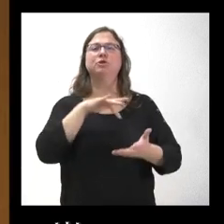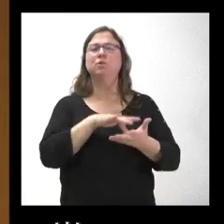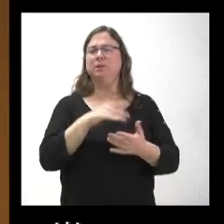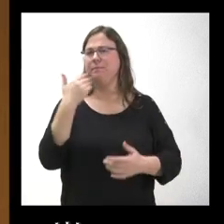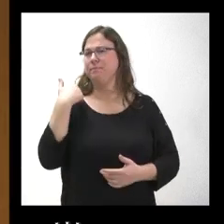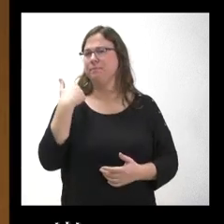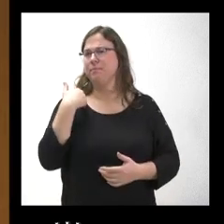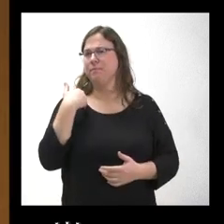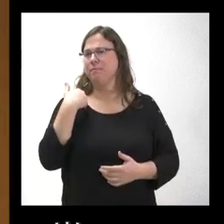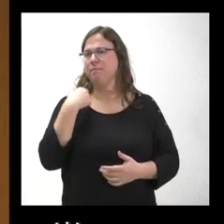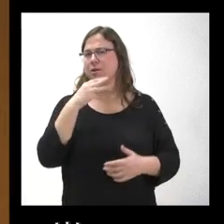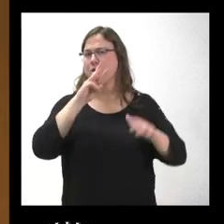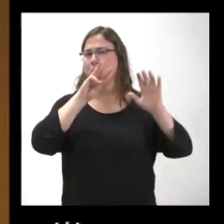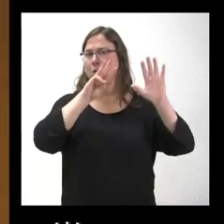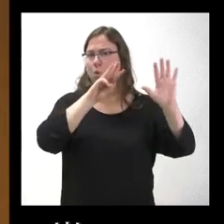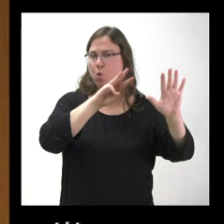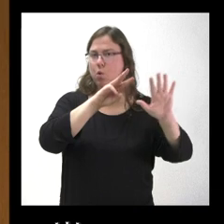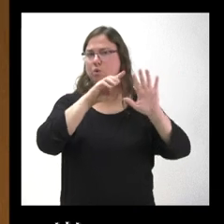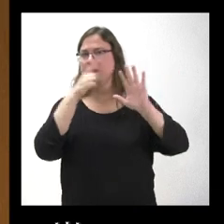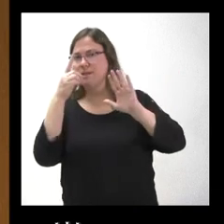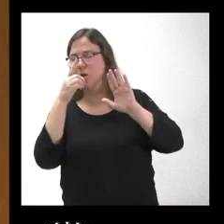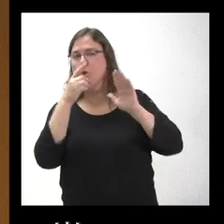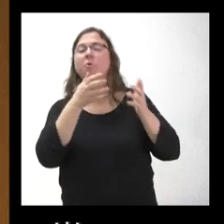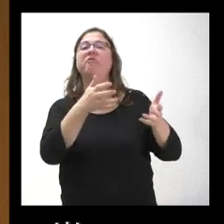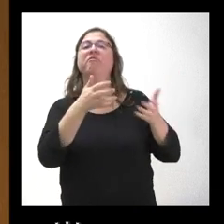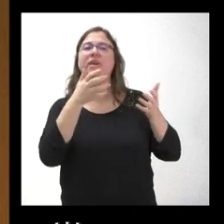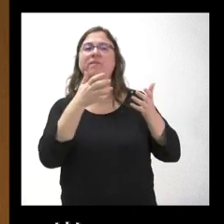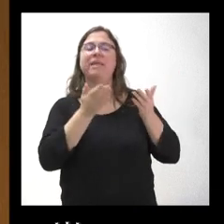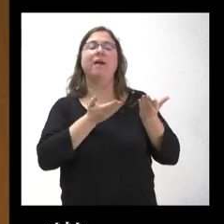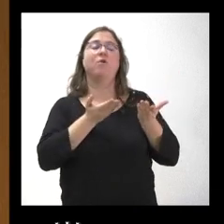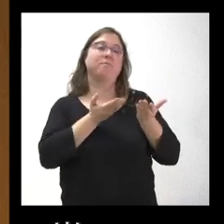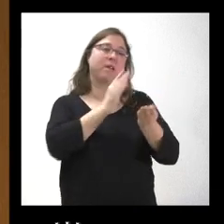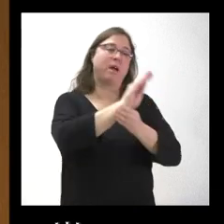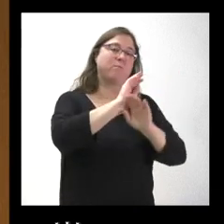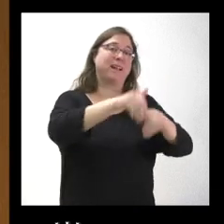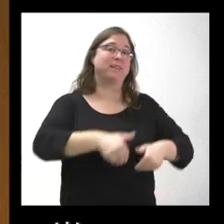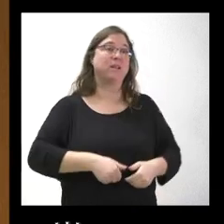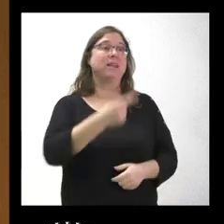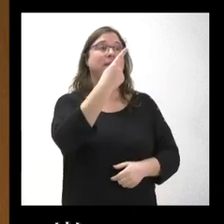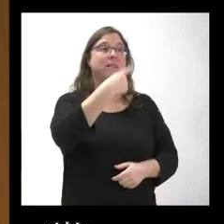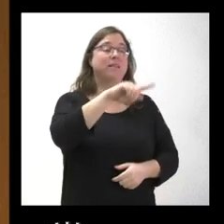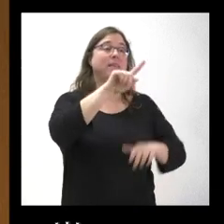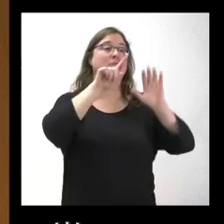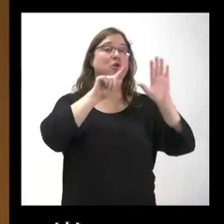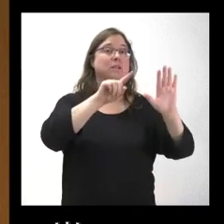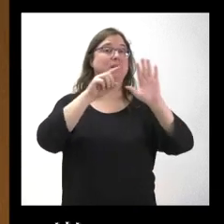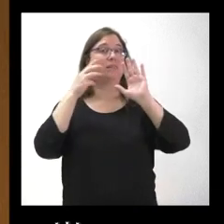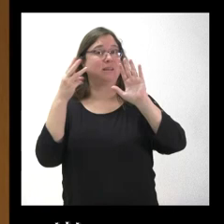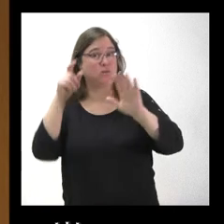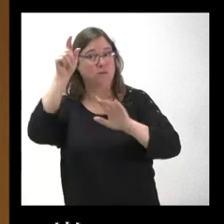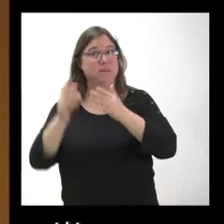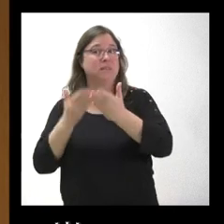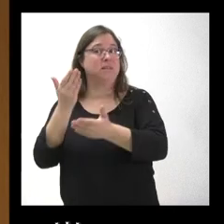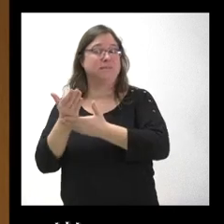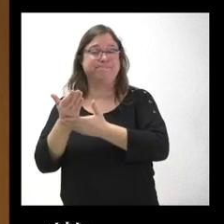Hubo 81 beneficiarios de las ayudas al retorno, 168 solicitantes se han quedado fuera por falta de recursos.